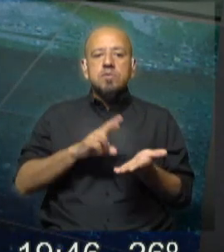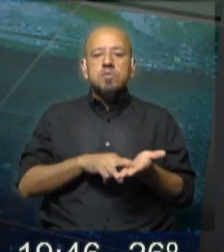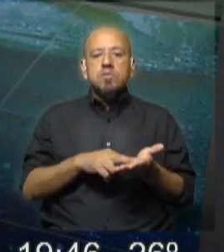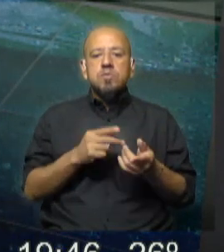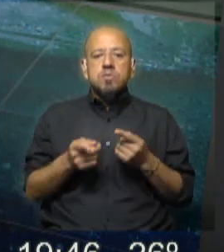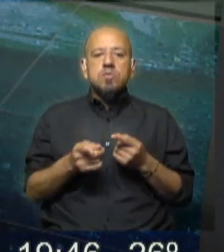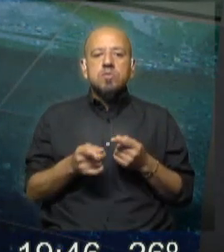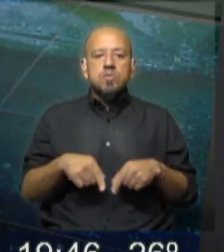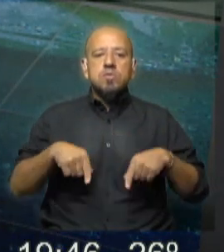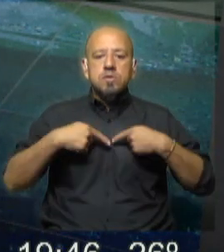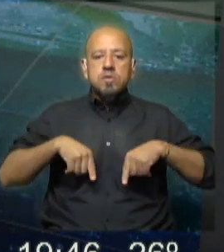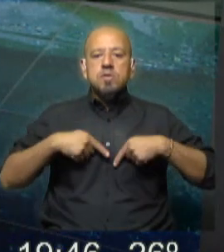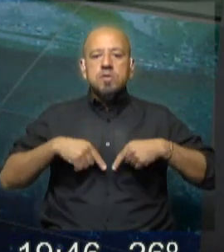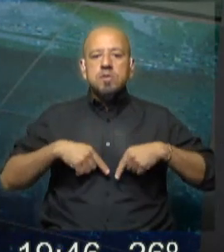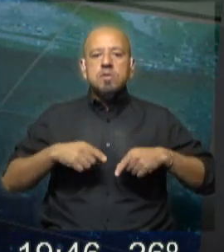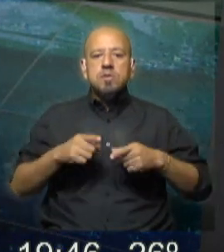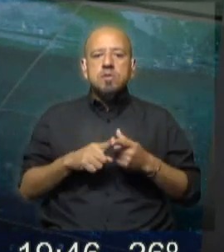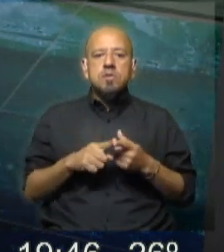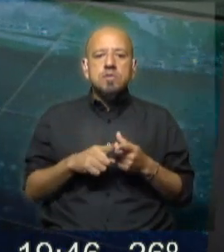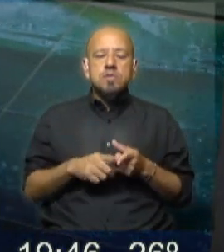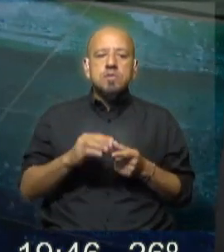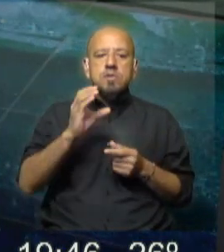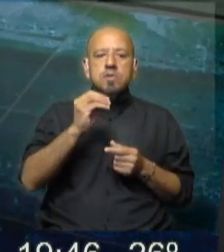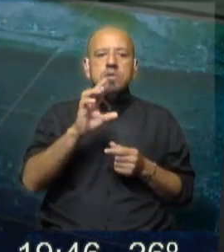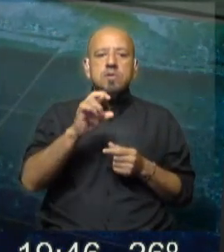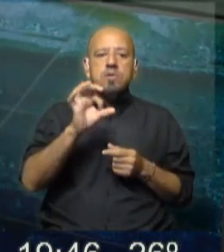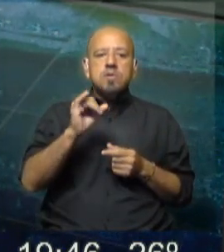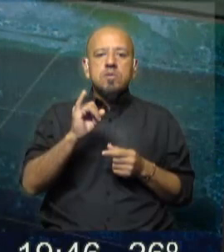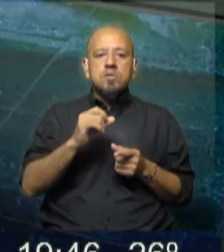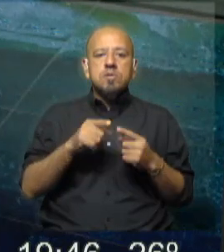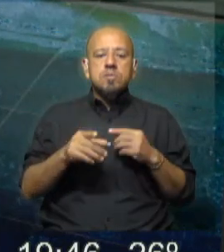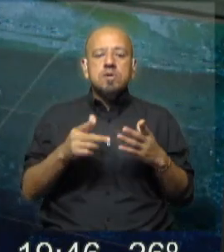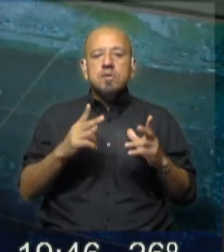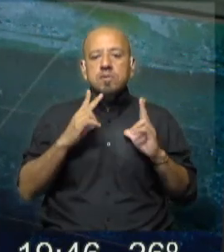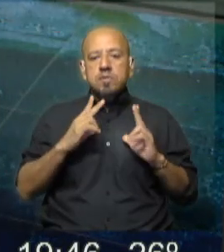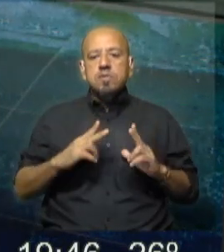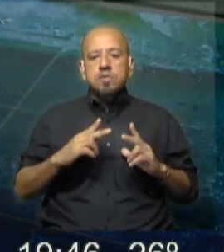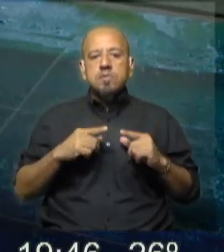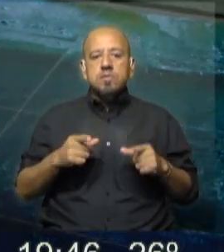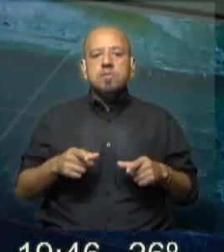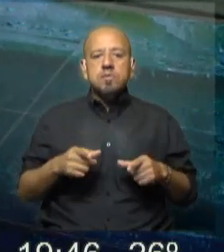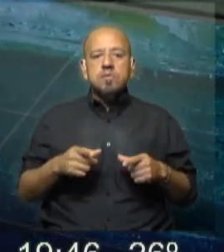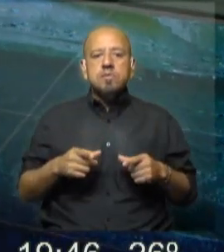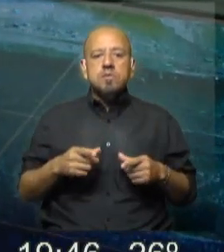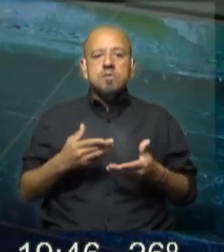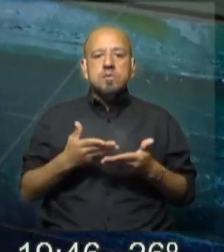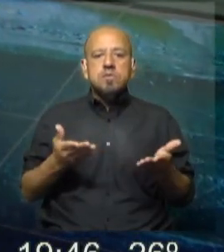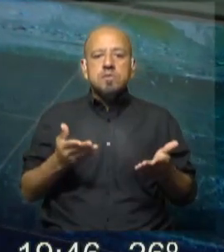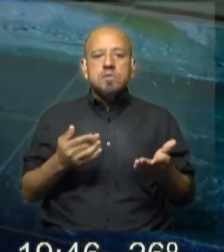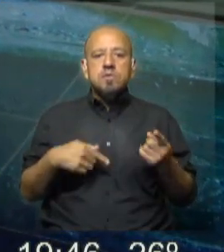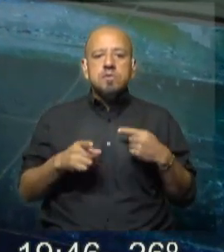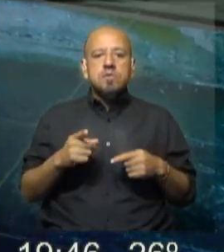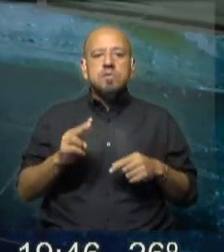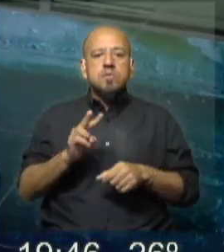de su intendente Yamandú Orsi para ingresar formalmente como área de protección